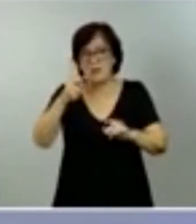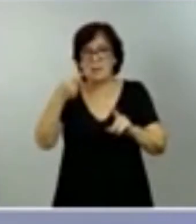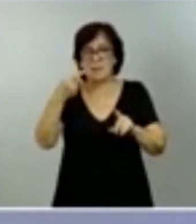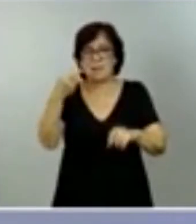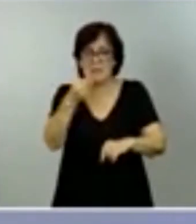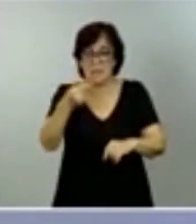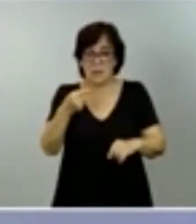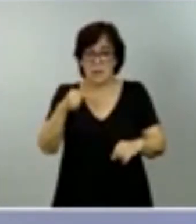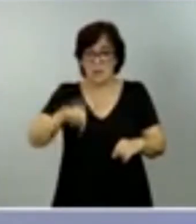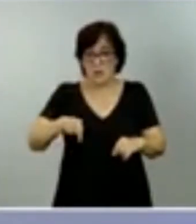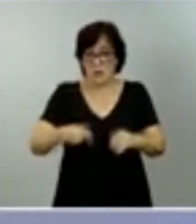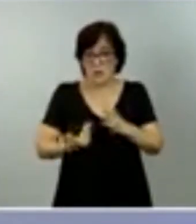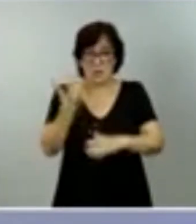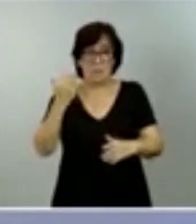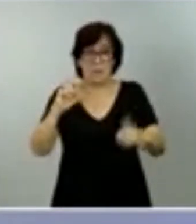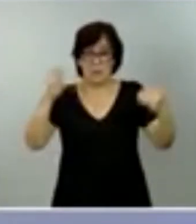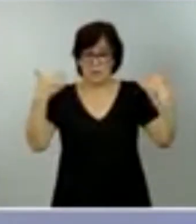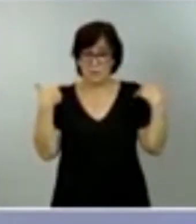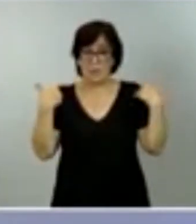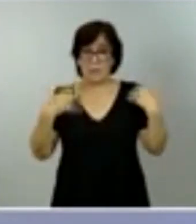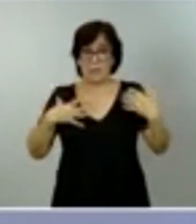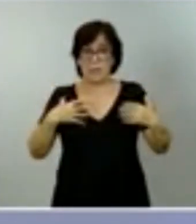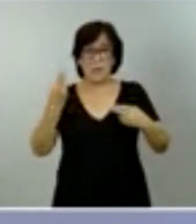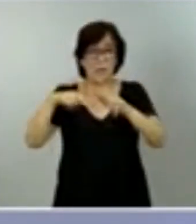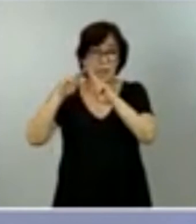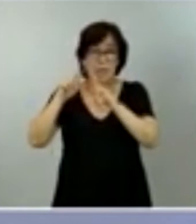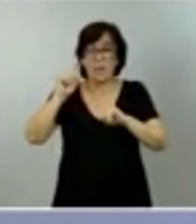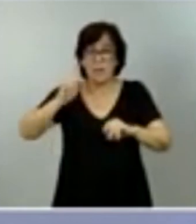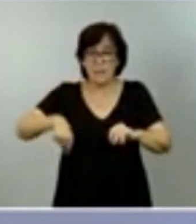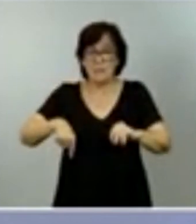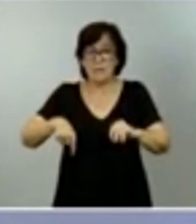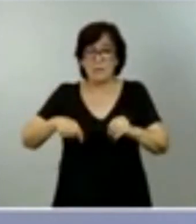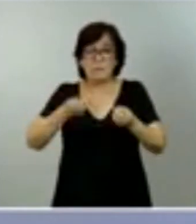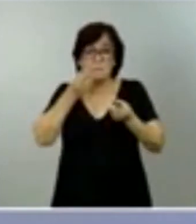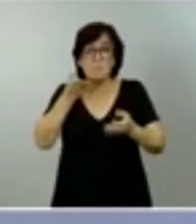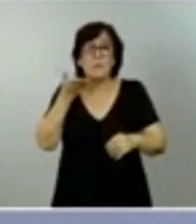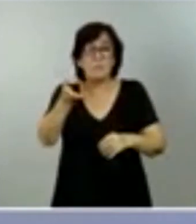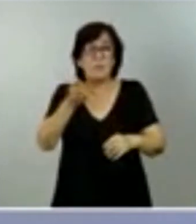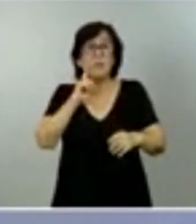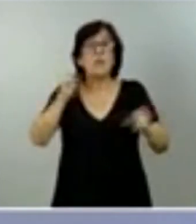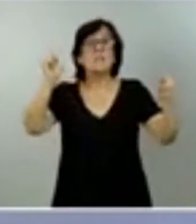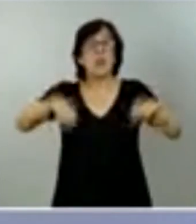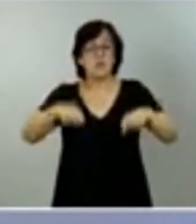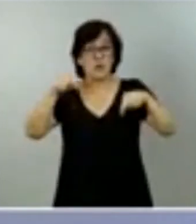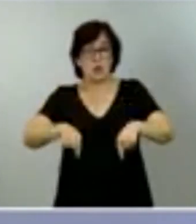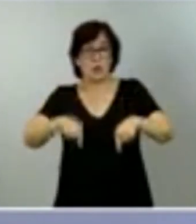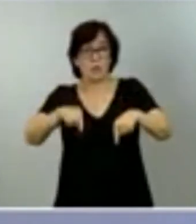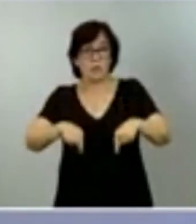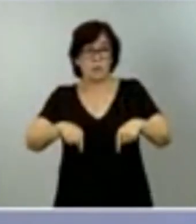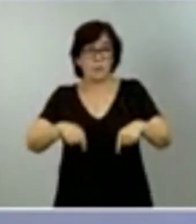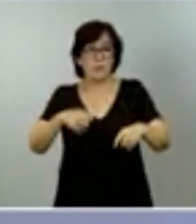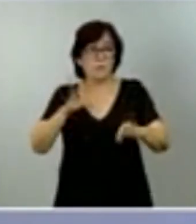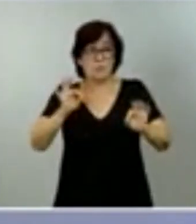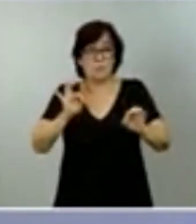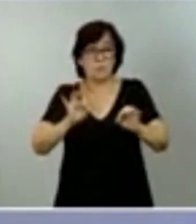el responsable de la Generalitat ha mencionado también esta petición, que efectivamente, si se adopta hoy, sería extensible